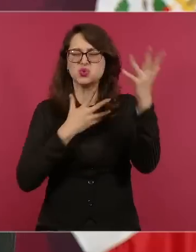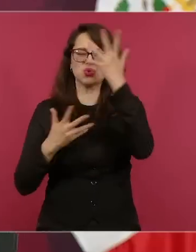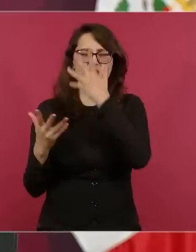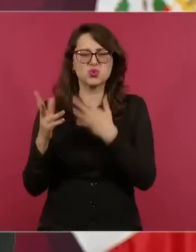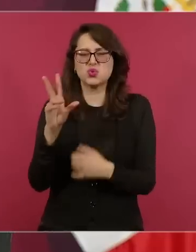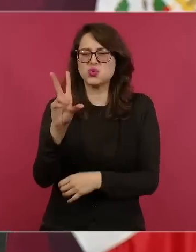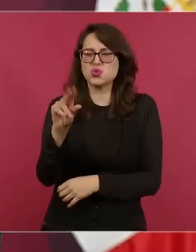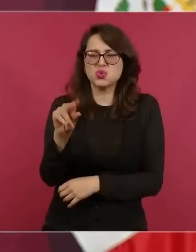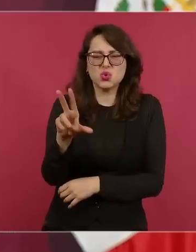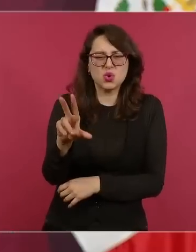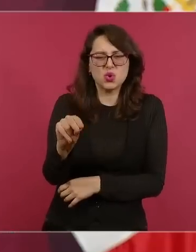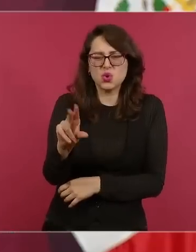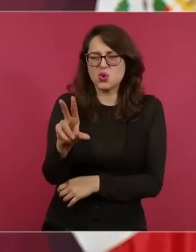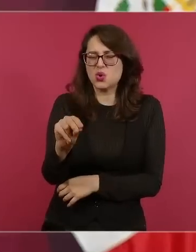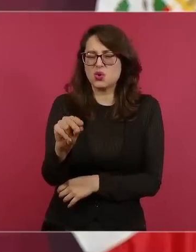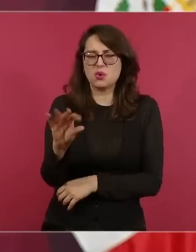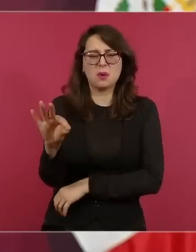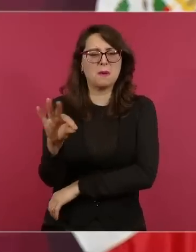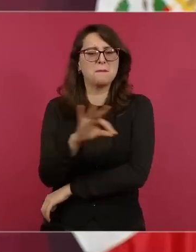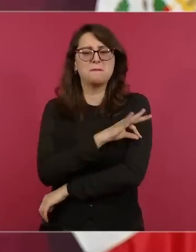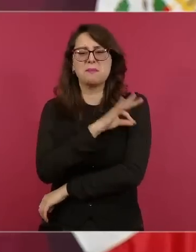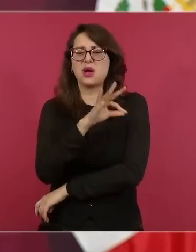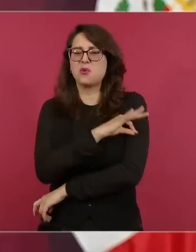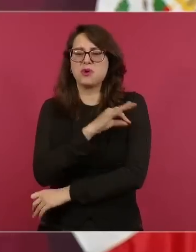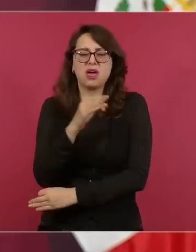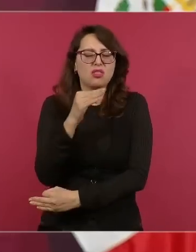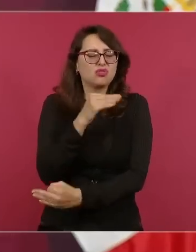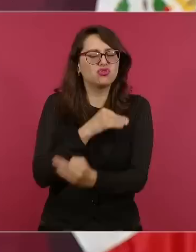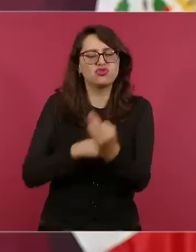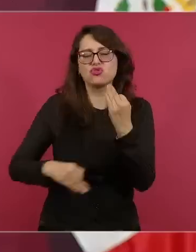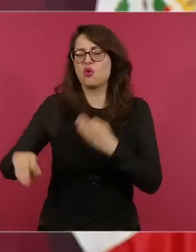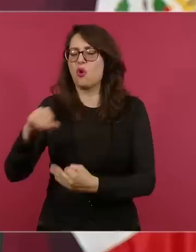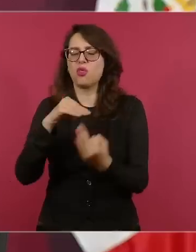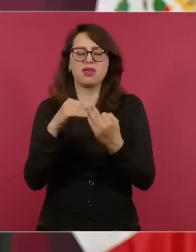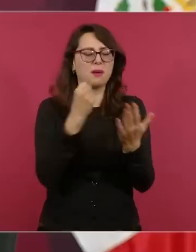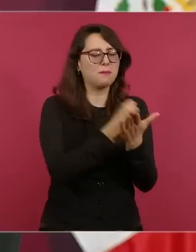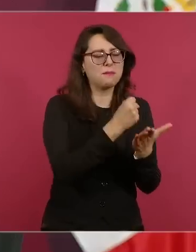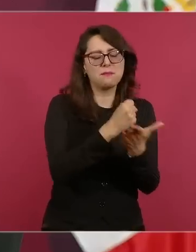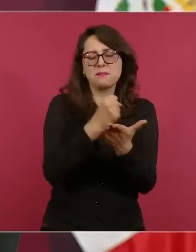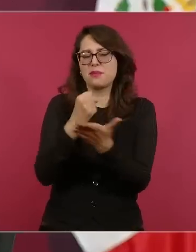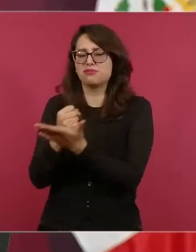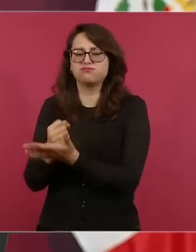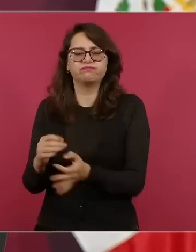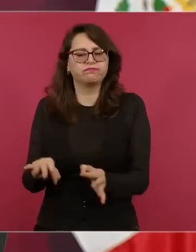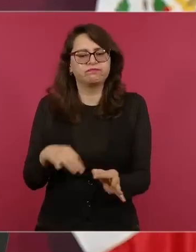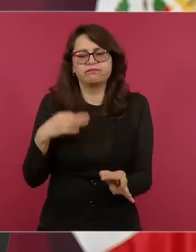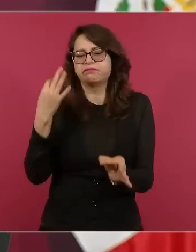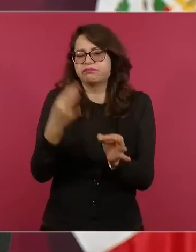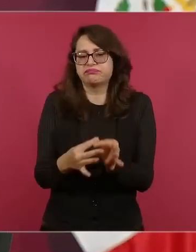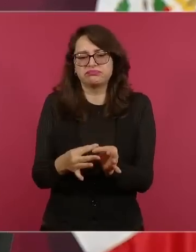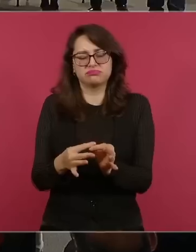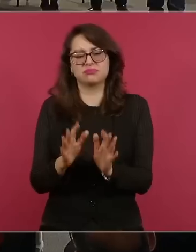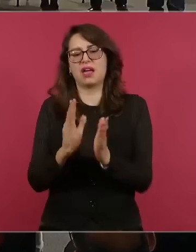pasan por una prueba sobre calidad